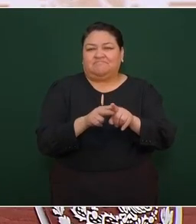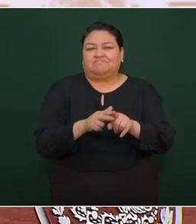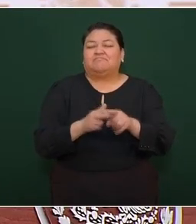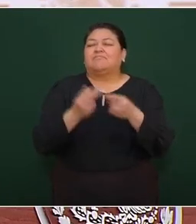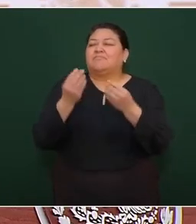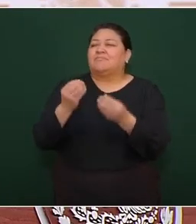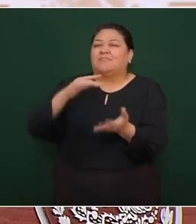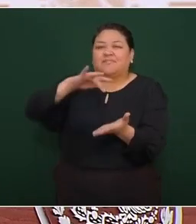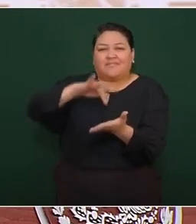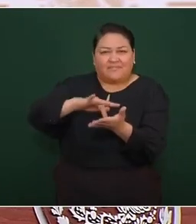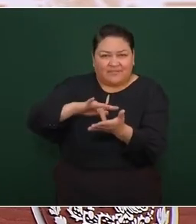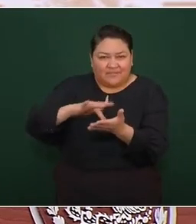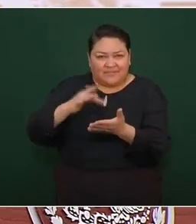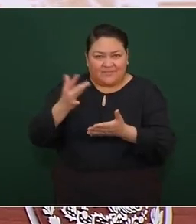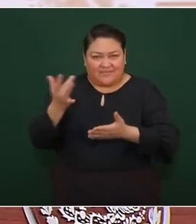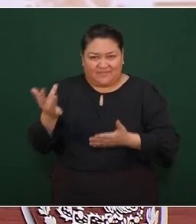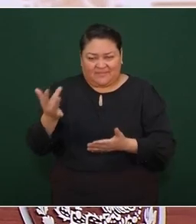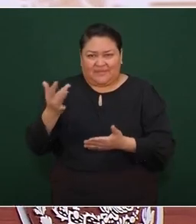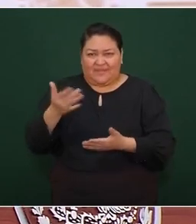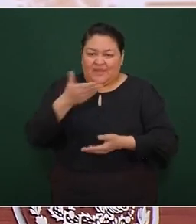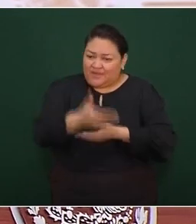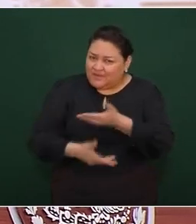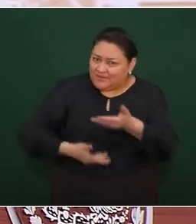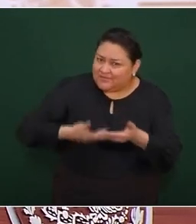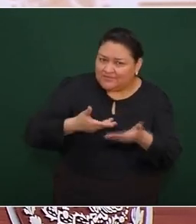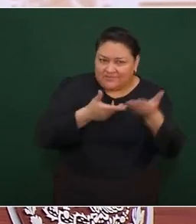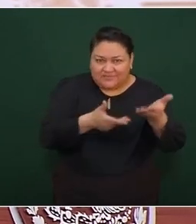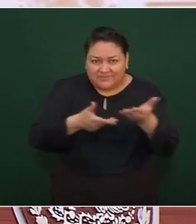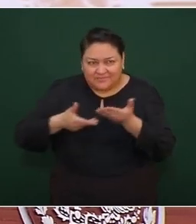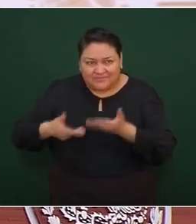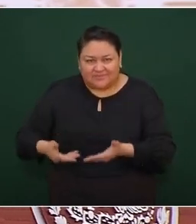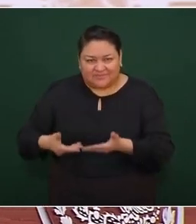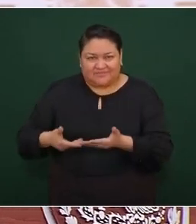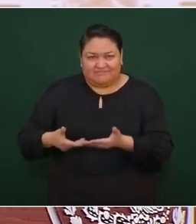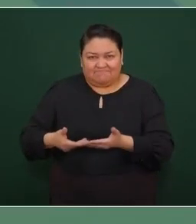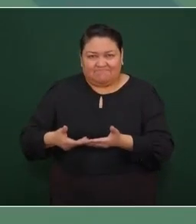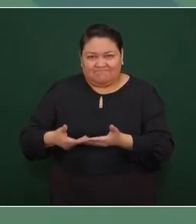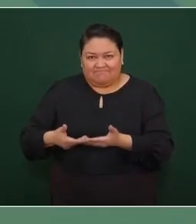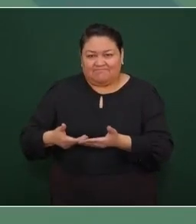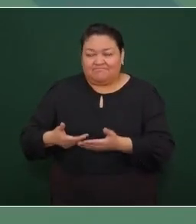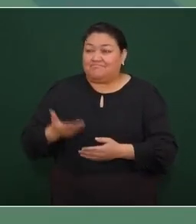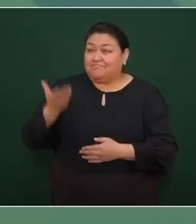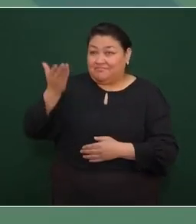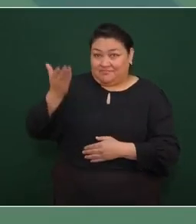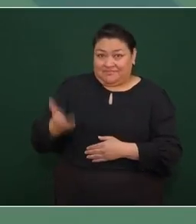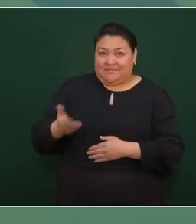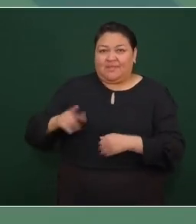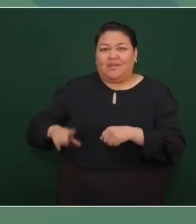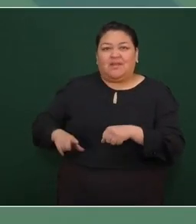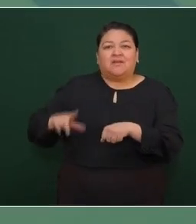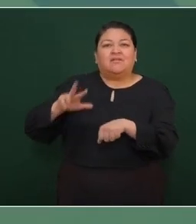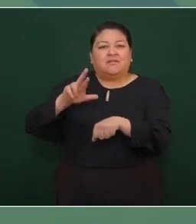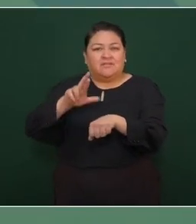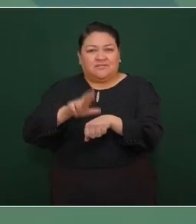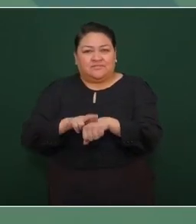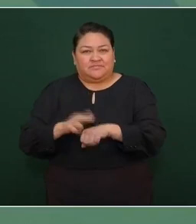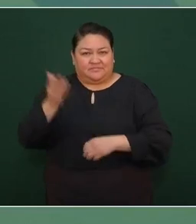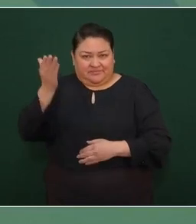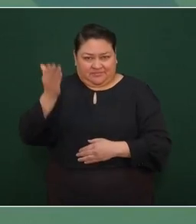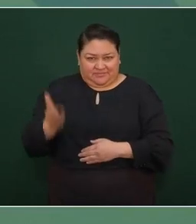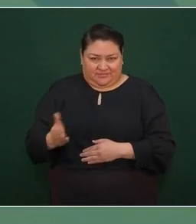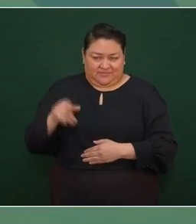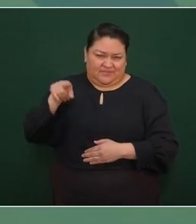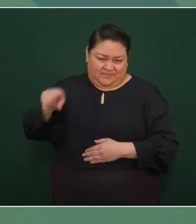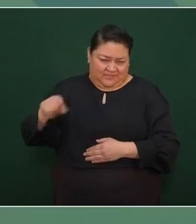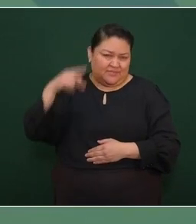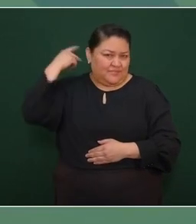agradecemos la hospitalidad al gobernador de